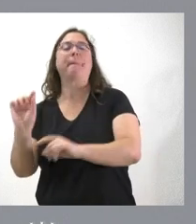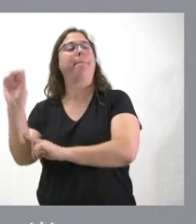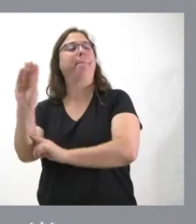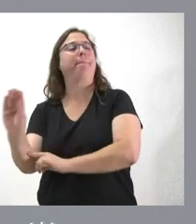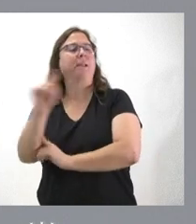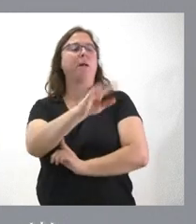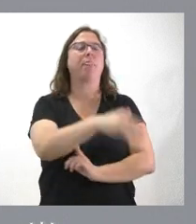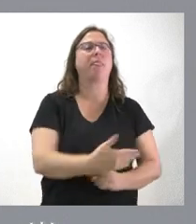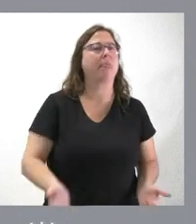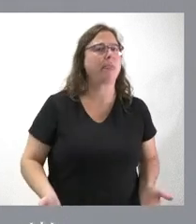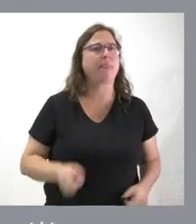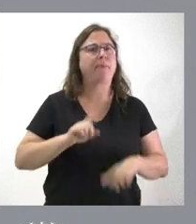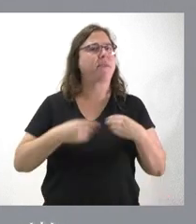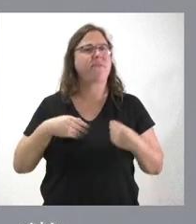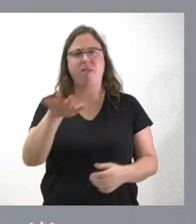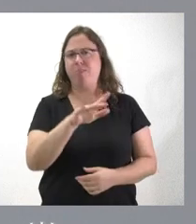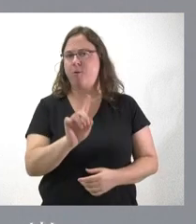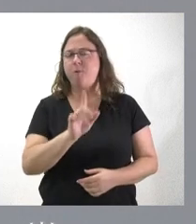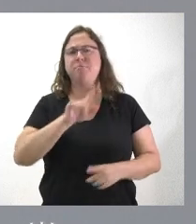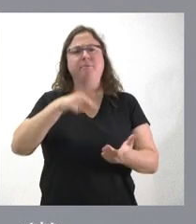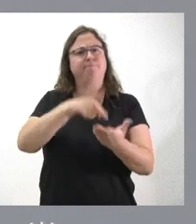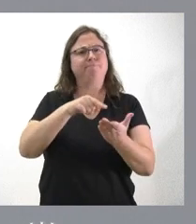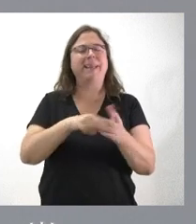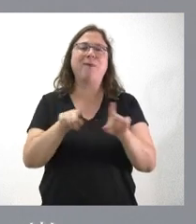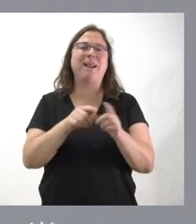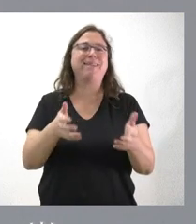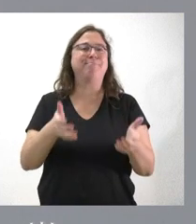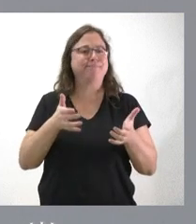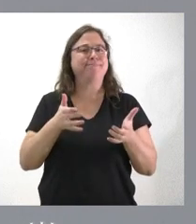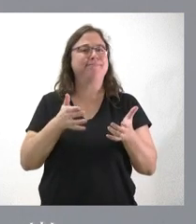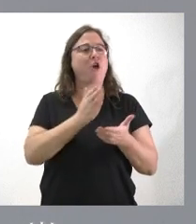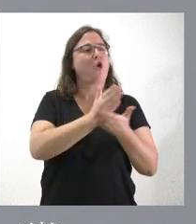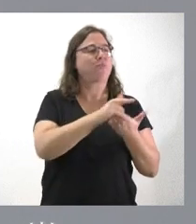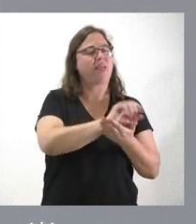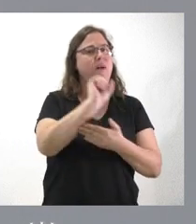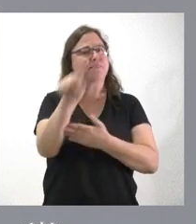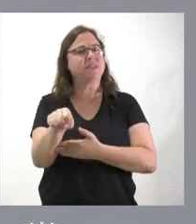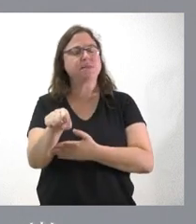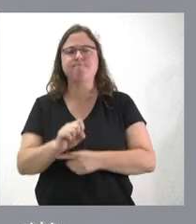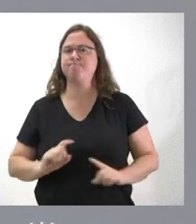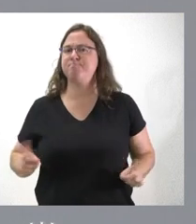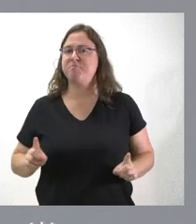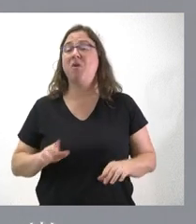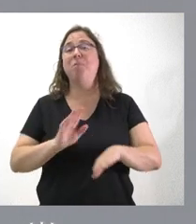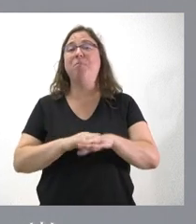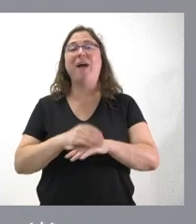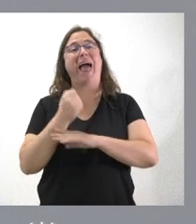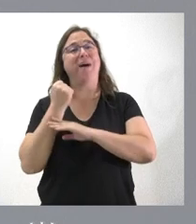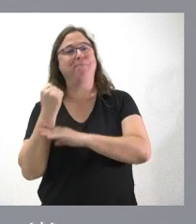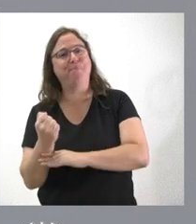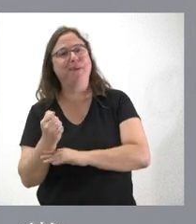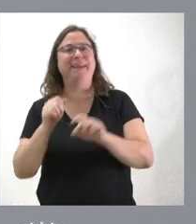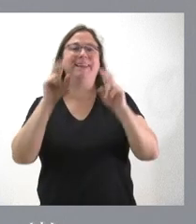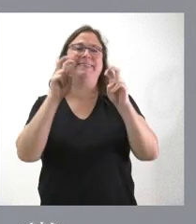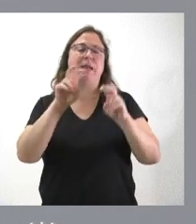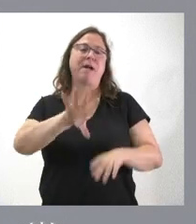de su lugar de residencia, exigimos que no haya ventajas de unas comunidades autónomas respecto de otras simplemente por apoyar una